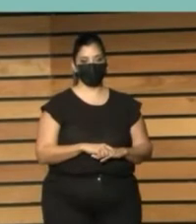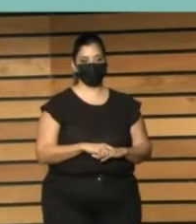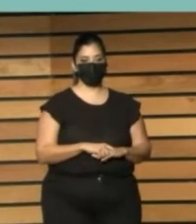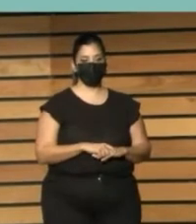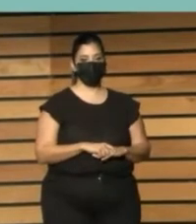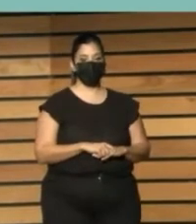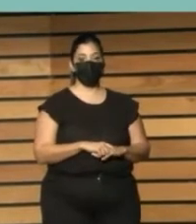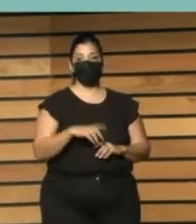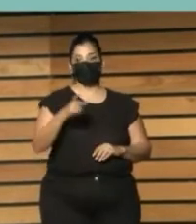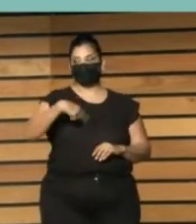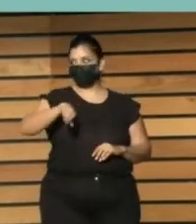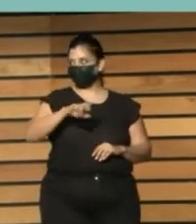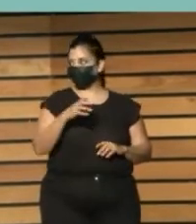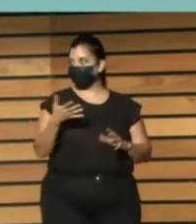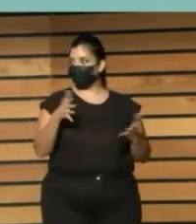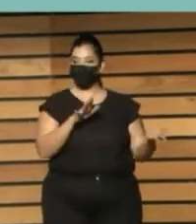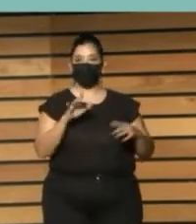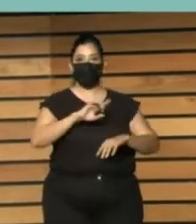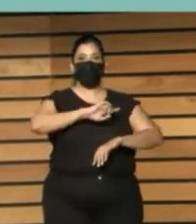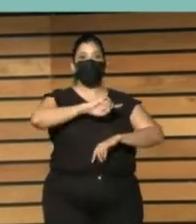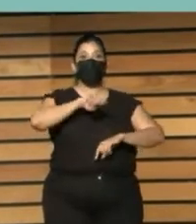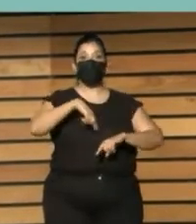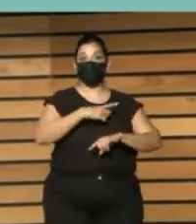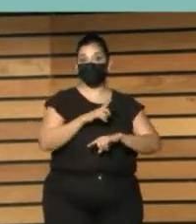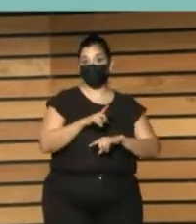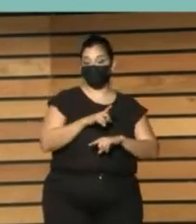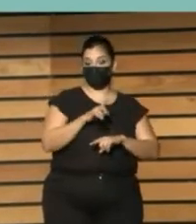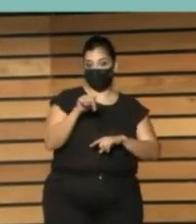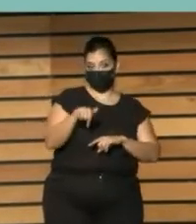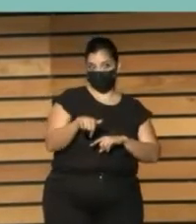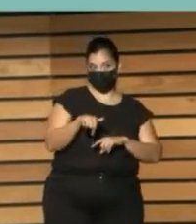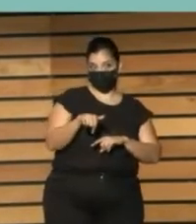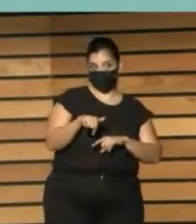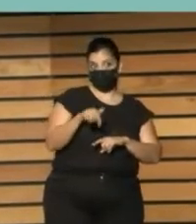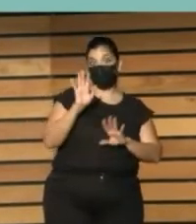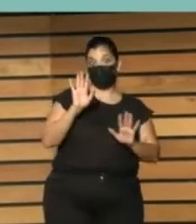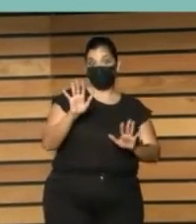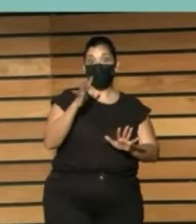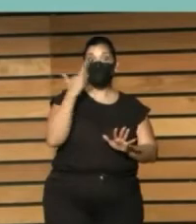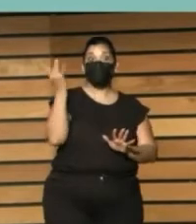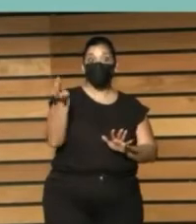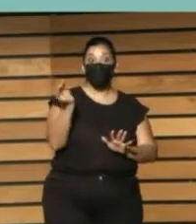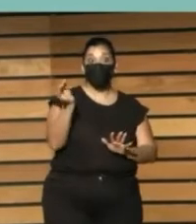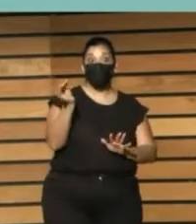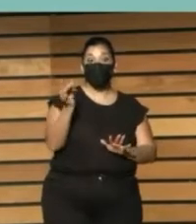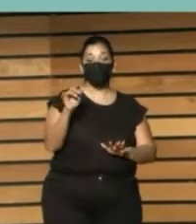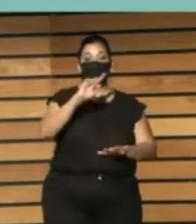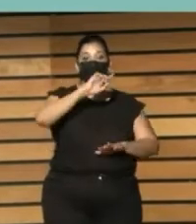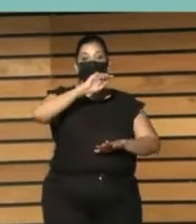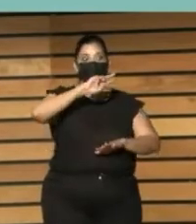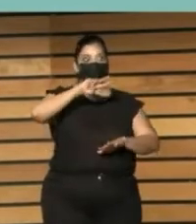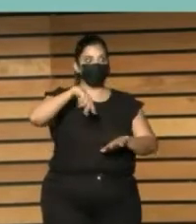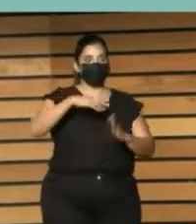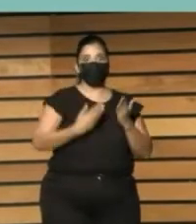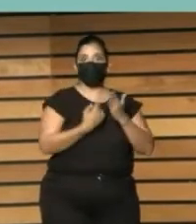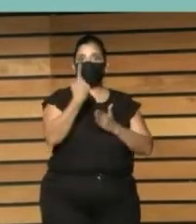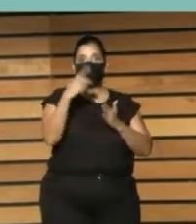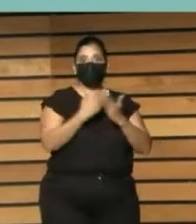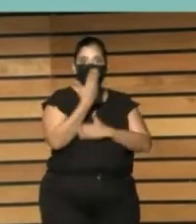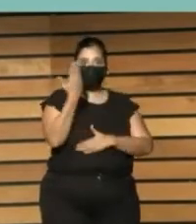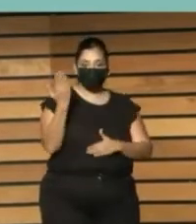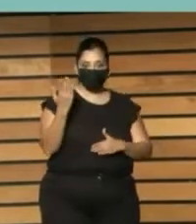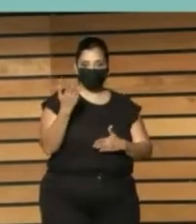nosotros tenemos una hora y en Francia en junio estuvimos como tres días discutiendo esto bibliotecas